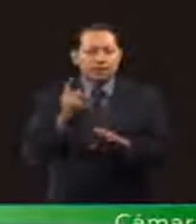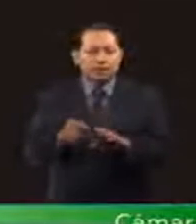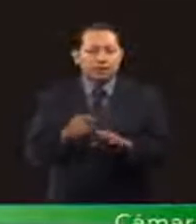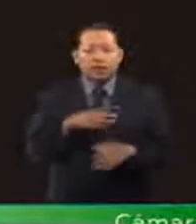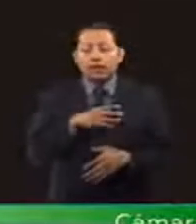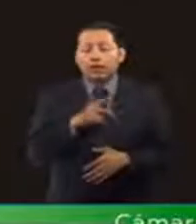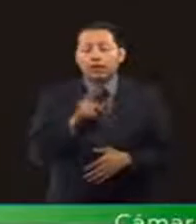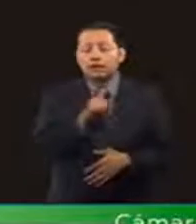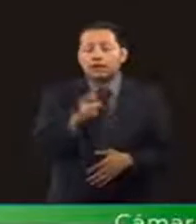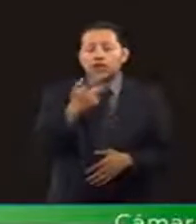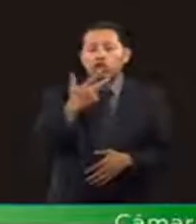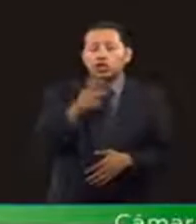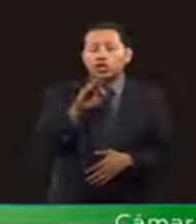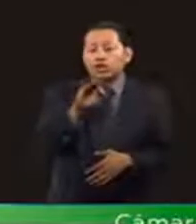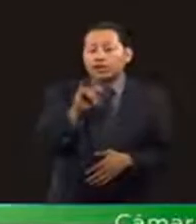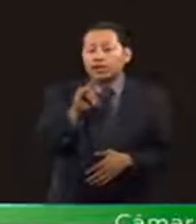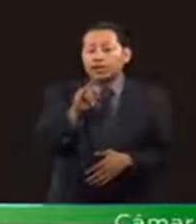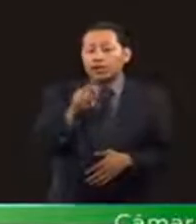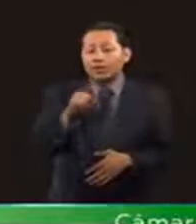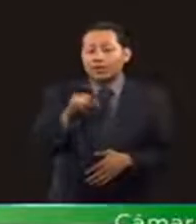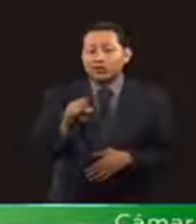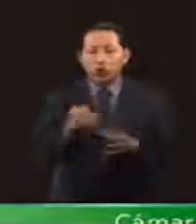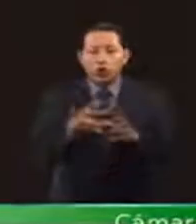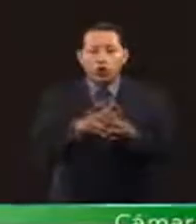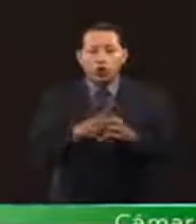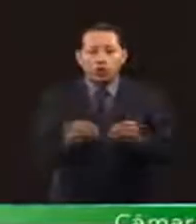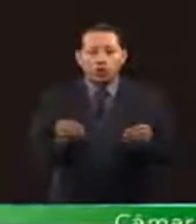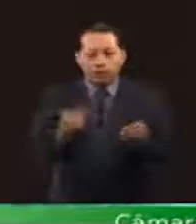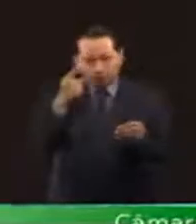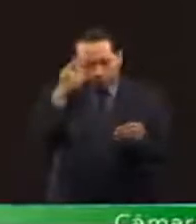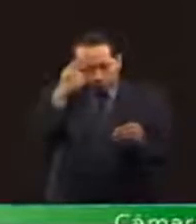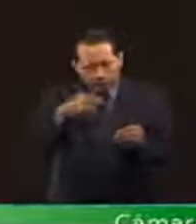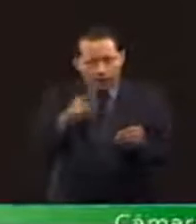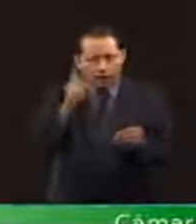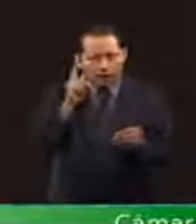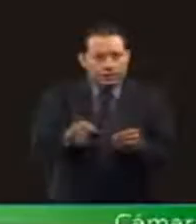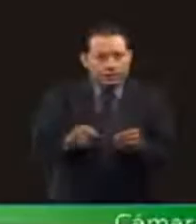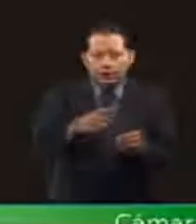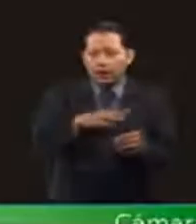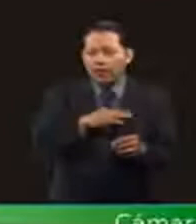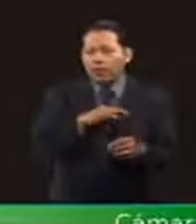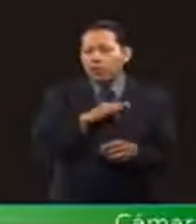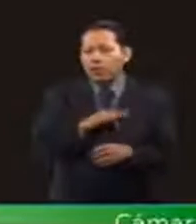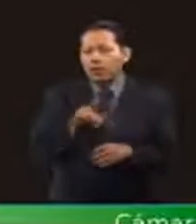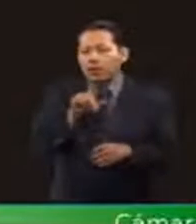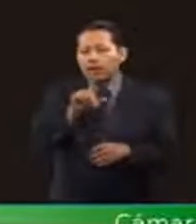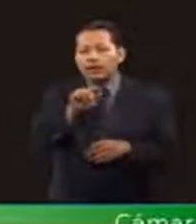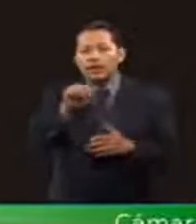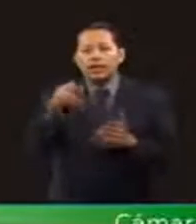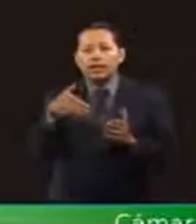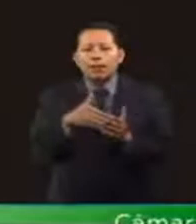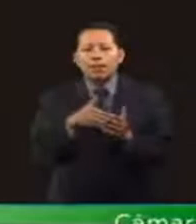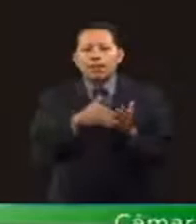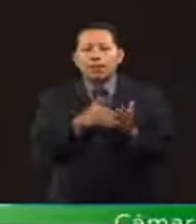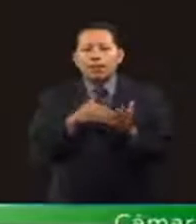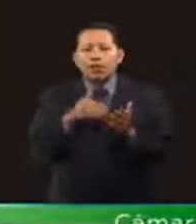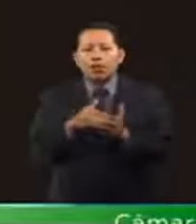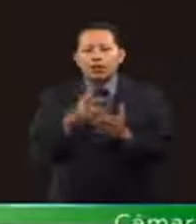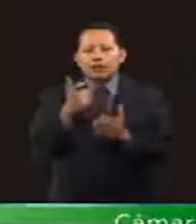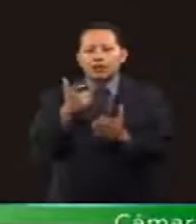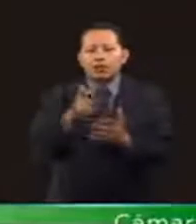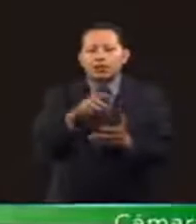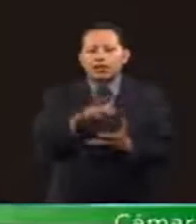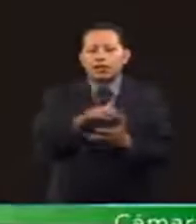108 fideicomisos para disponer de casi 70 mil millones